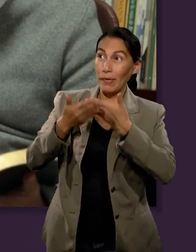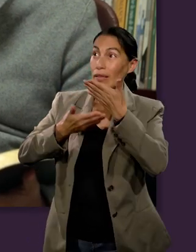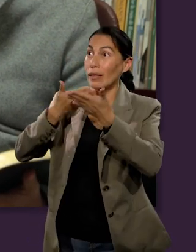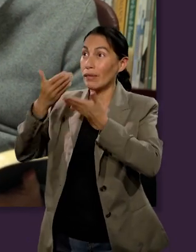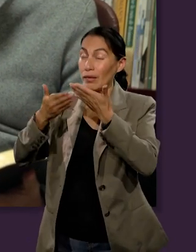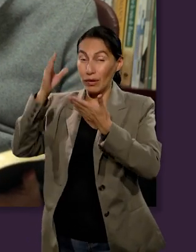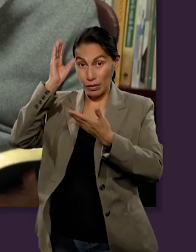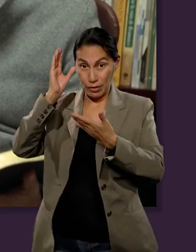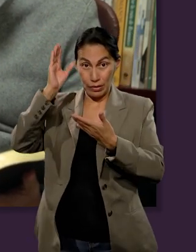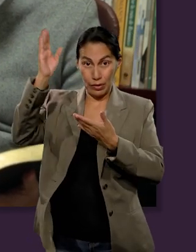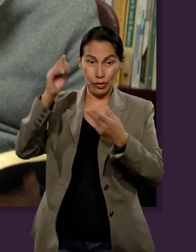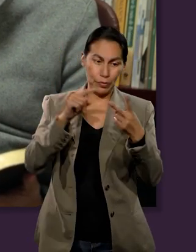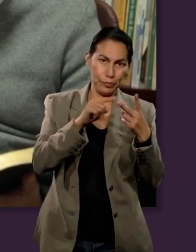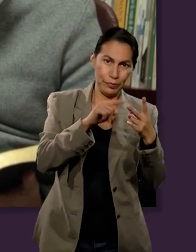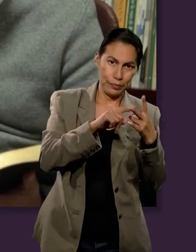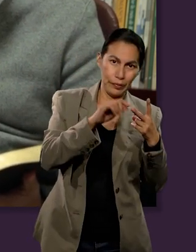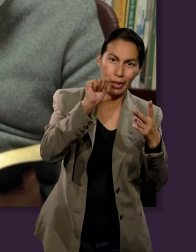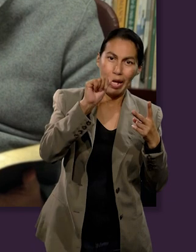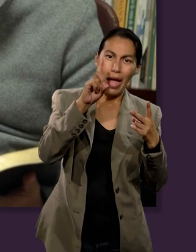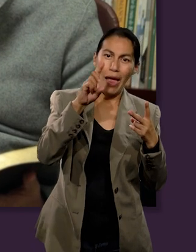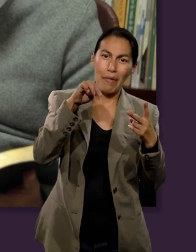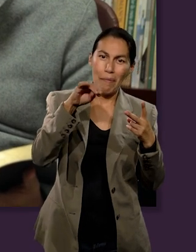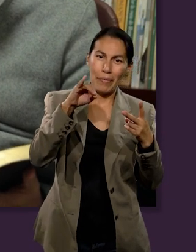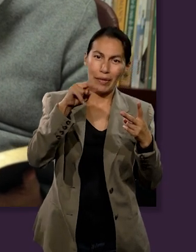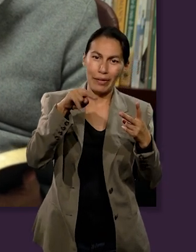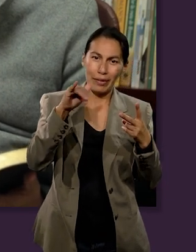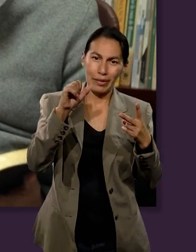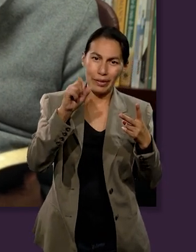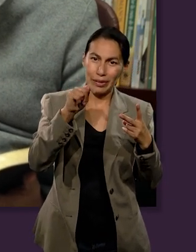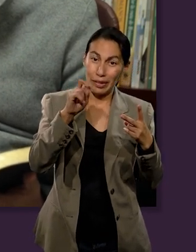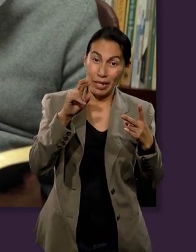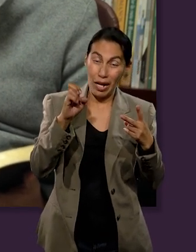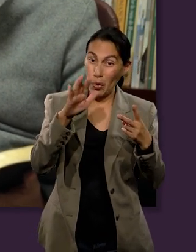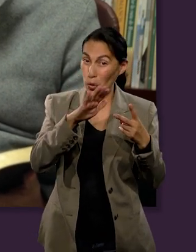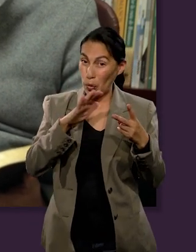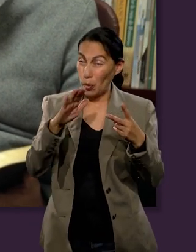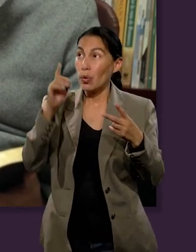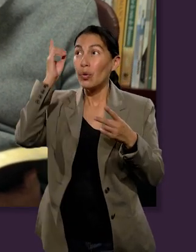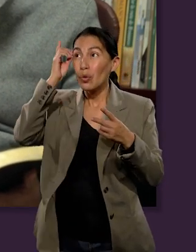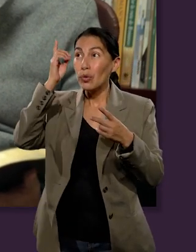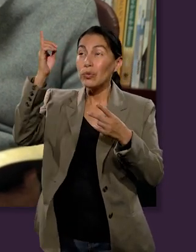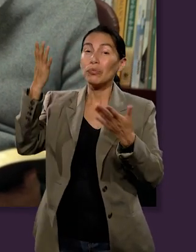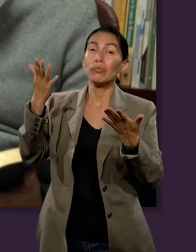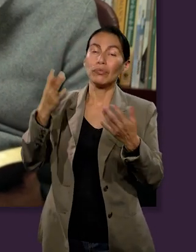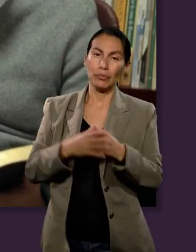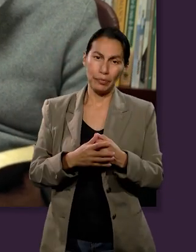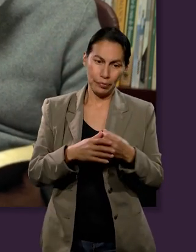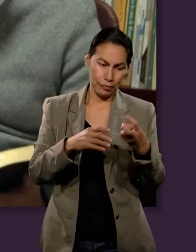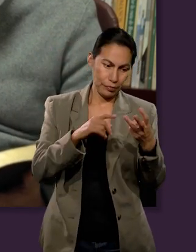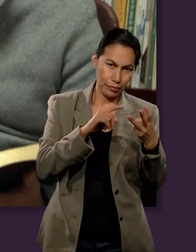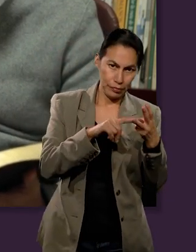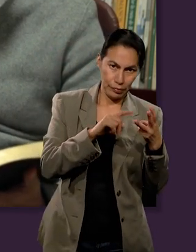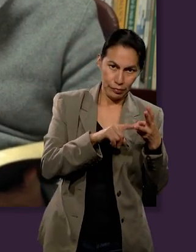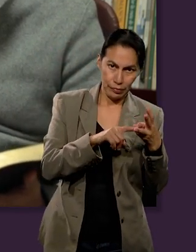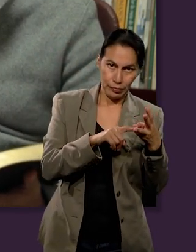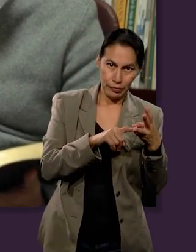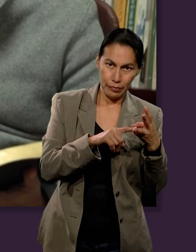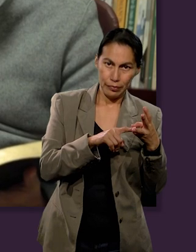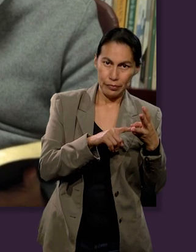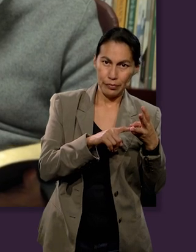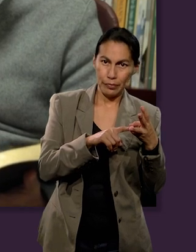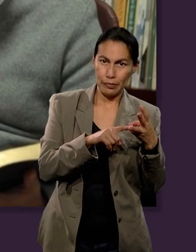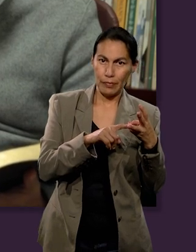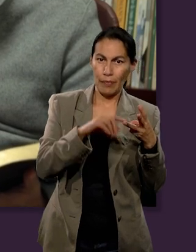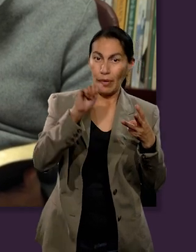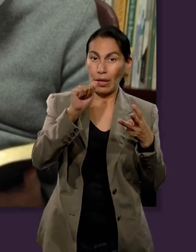los hijos de Dios. Primero, servidores de Cristo. Notes el segundo, administradores de los misterios de Dios.